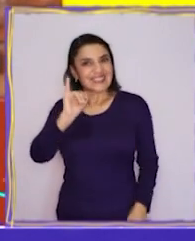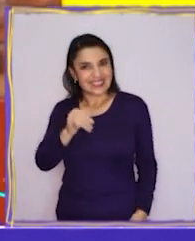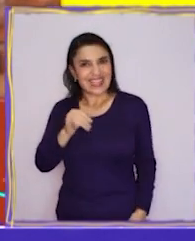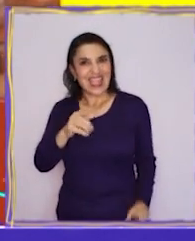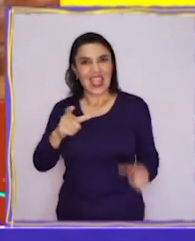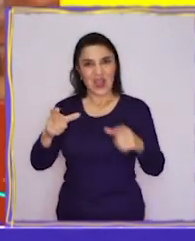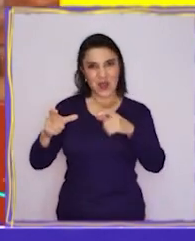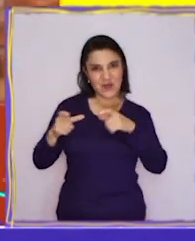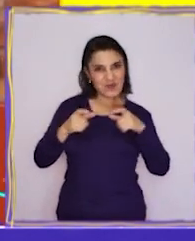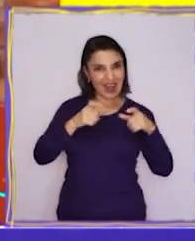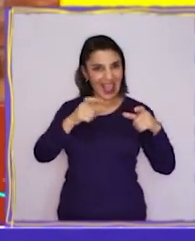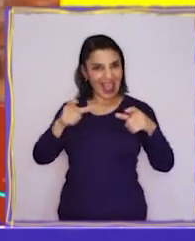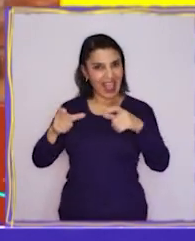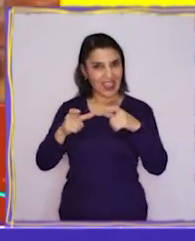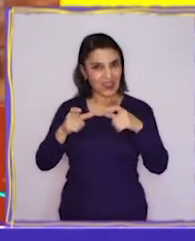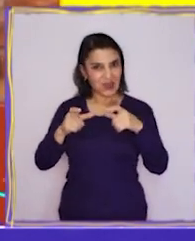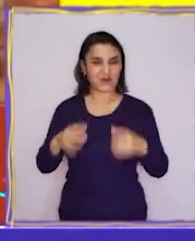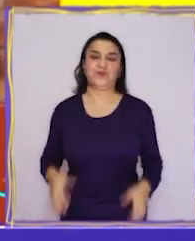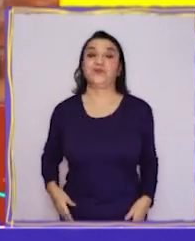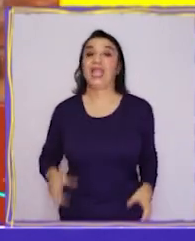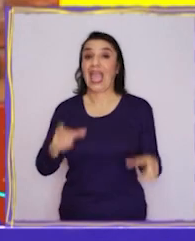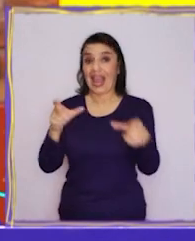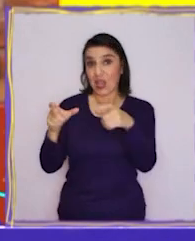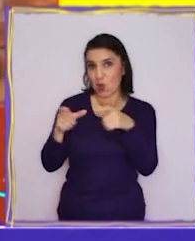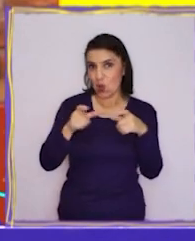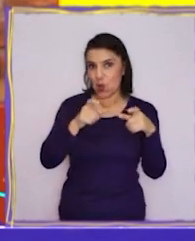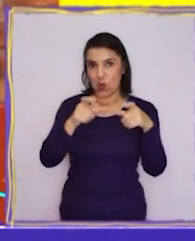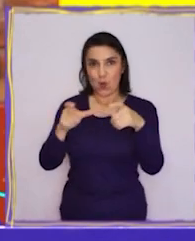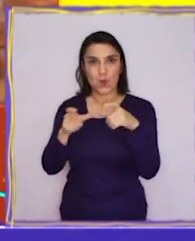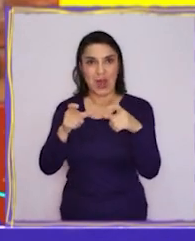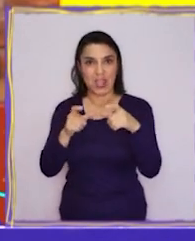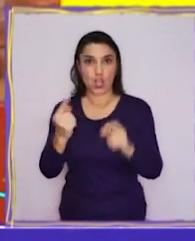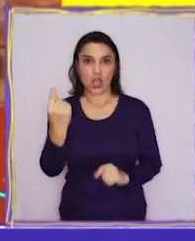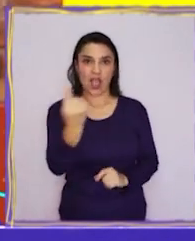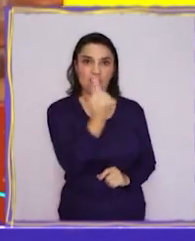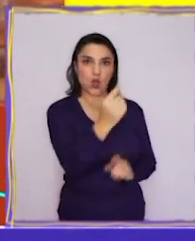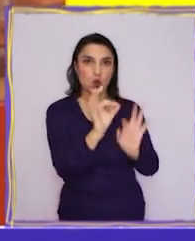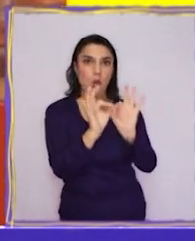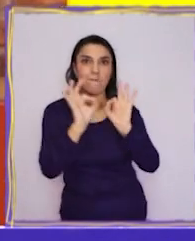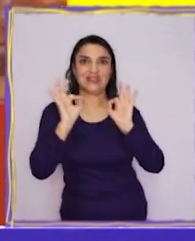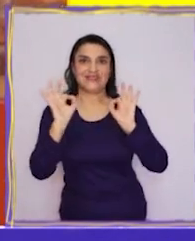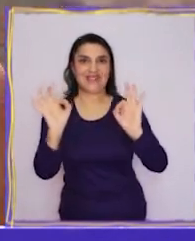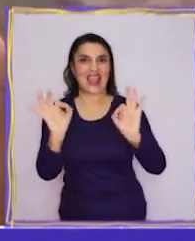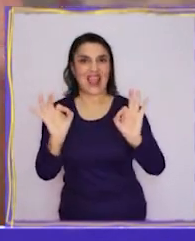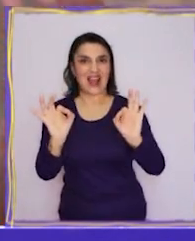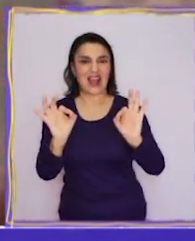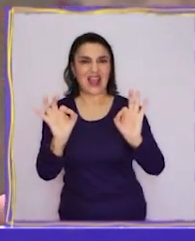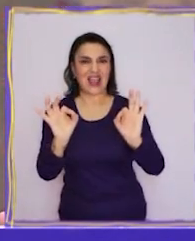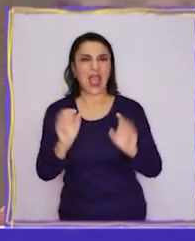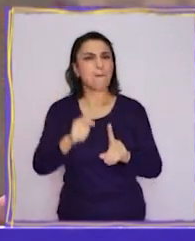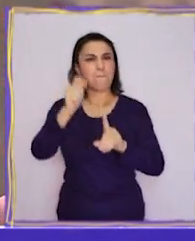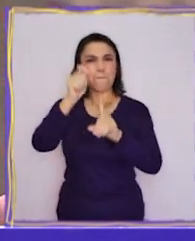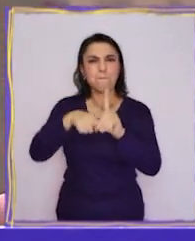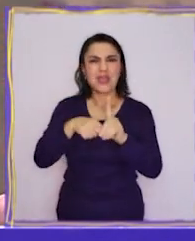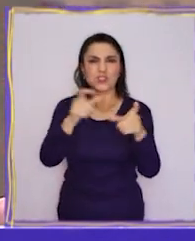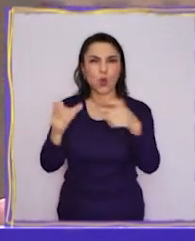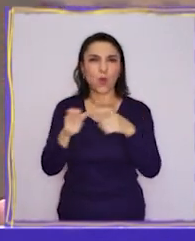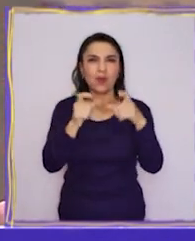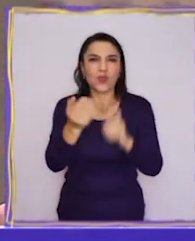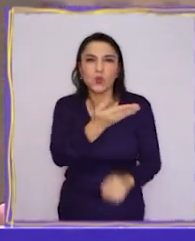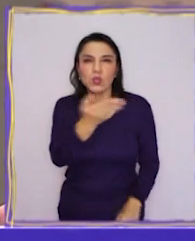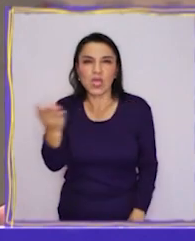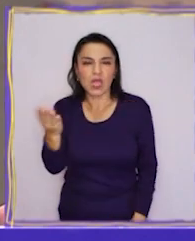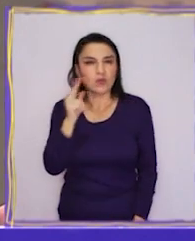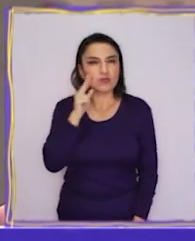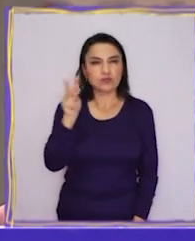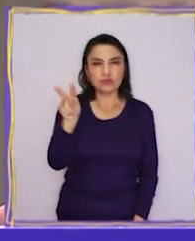¡Claro! El cumpleaños. El cumpleaños también nos hace especiales y únicos. ¿En qué mes están de cumpleaños